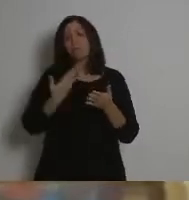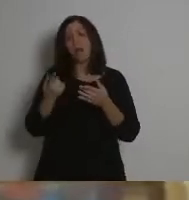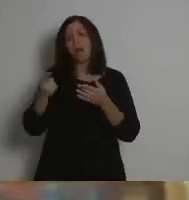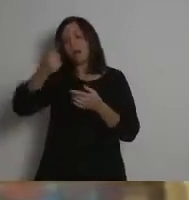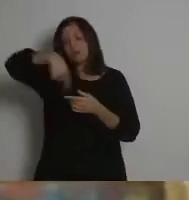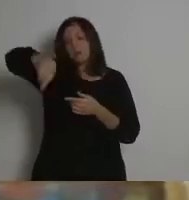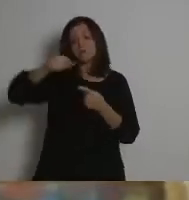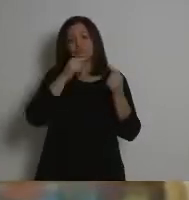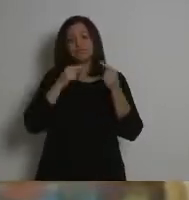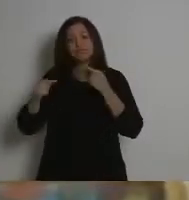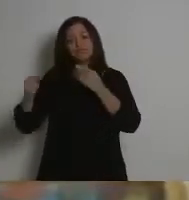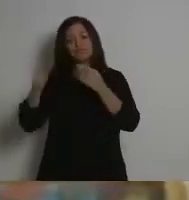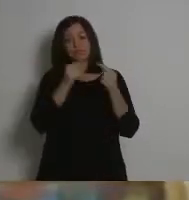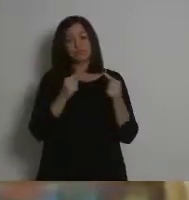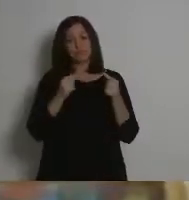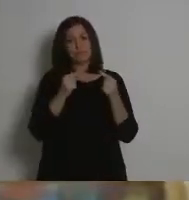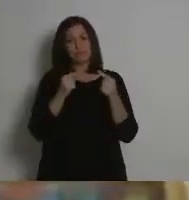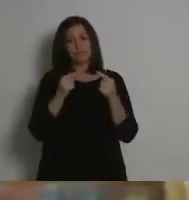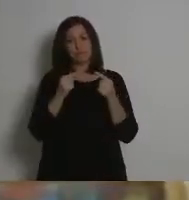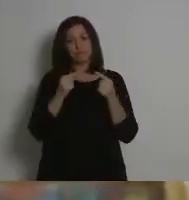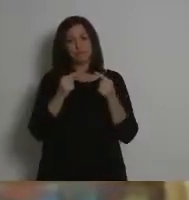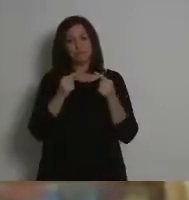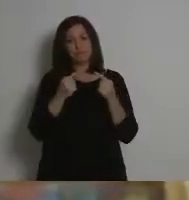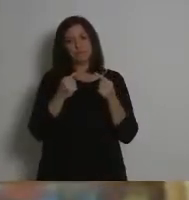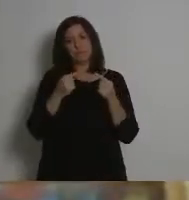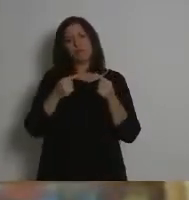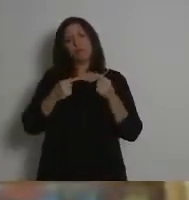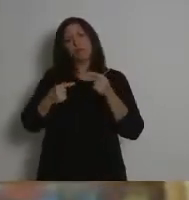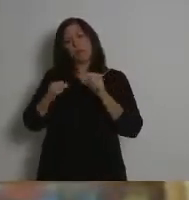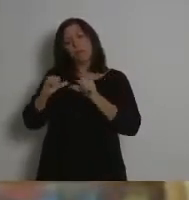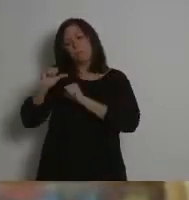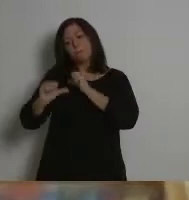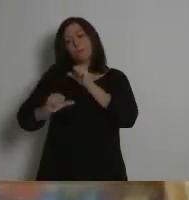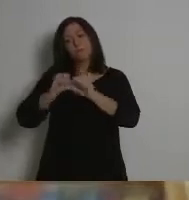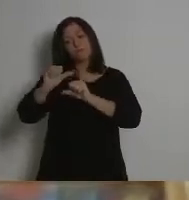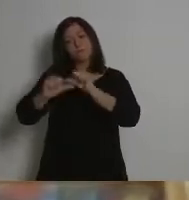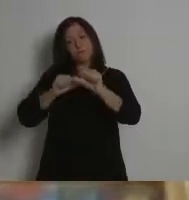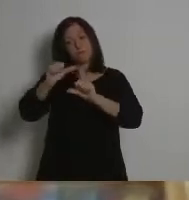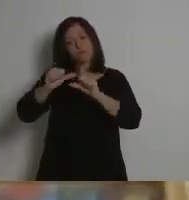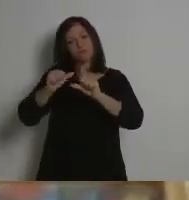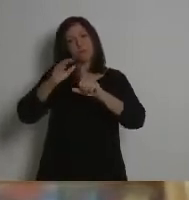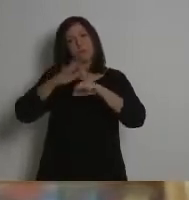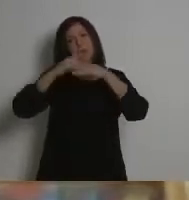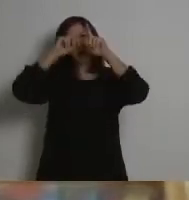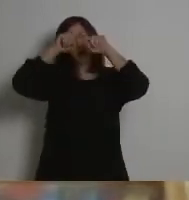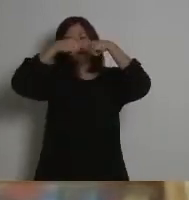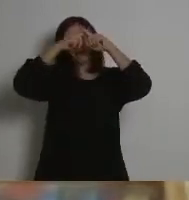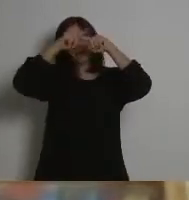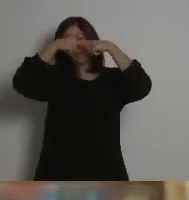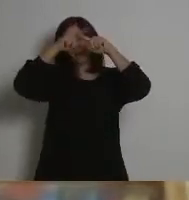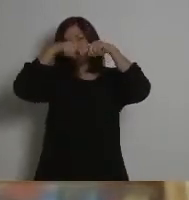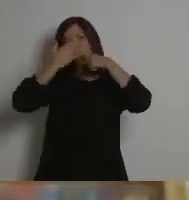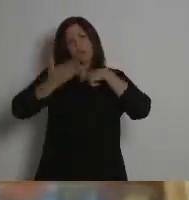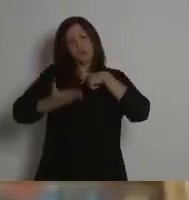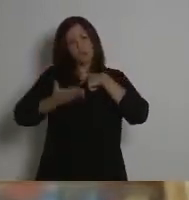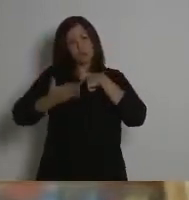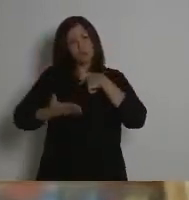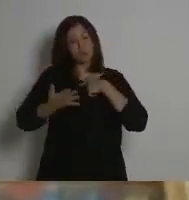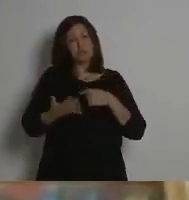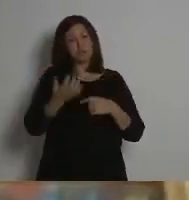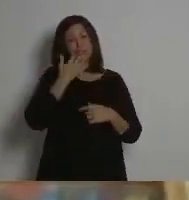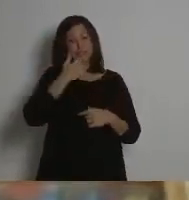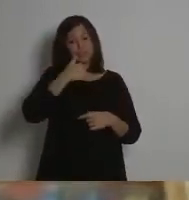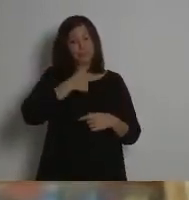y ayudarnos a este proceso importante de reflexión. Y es desde ahí que yo me pregunto si